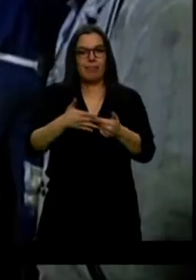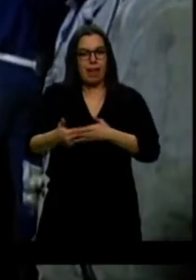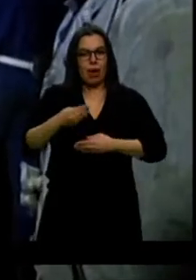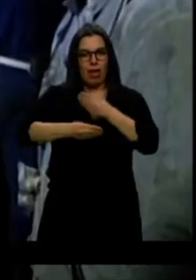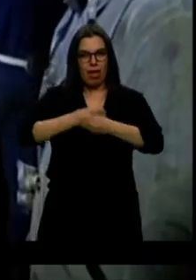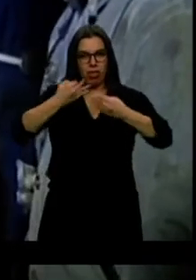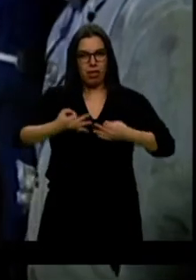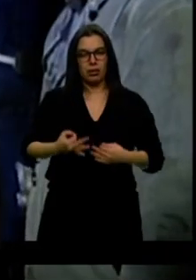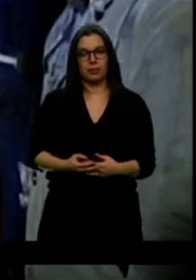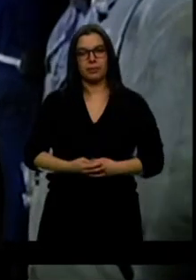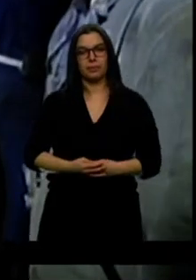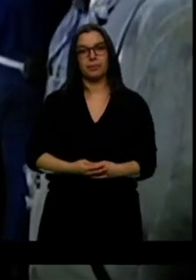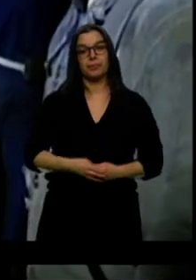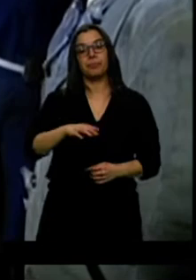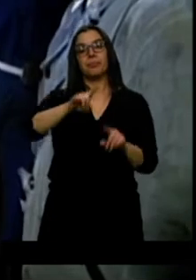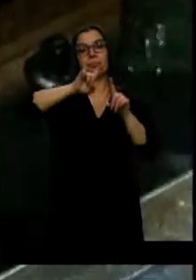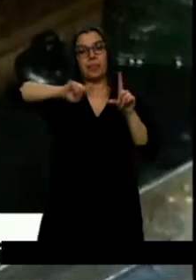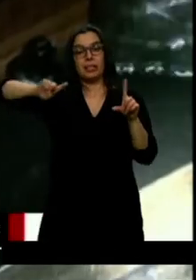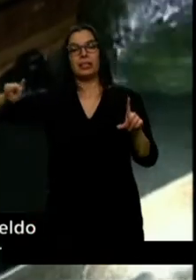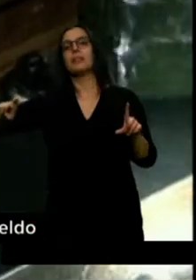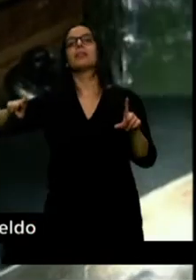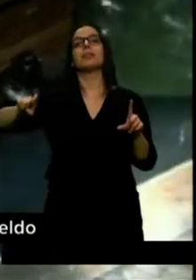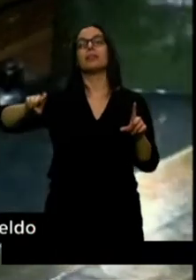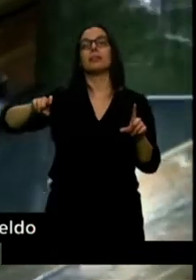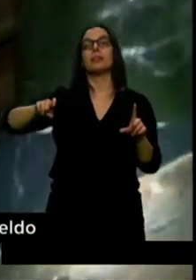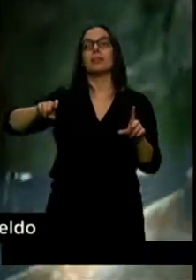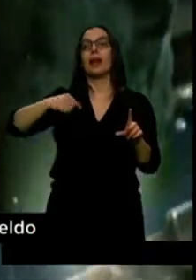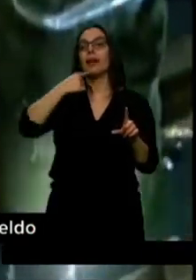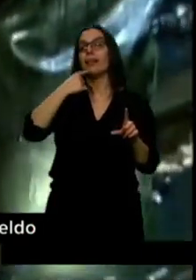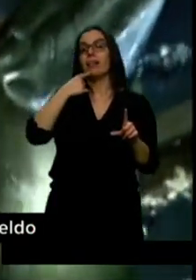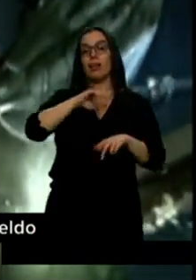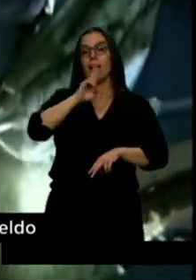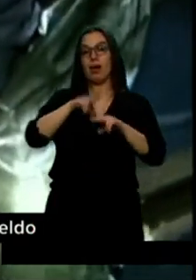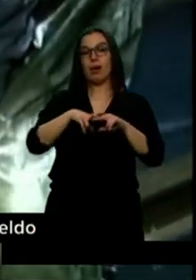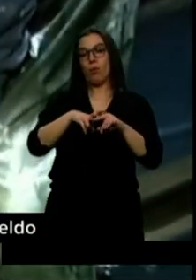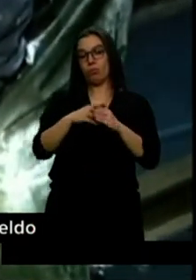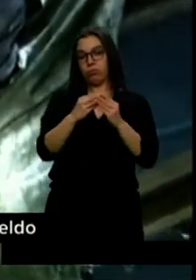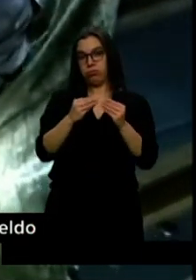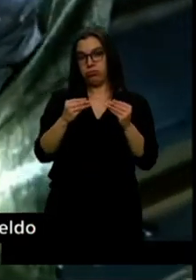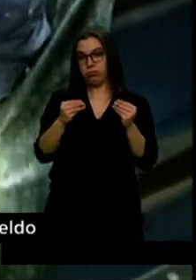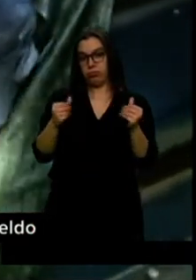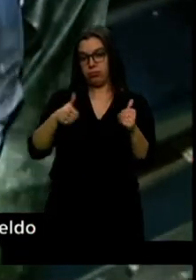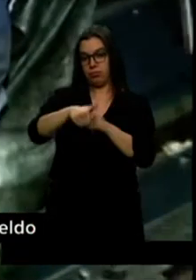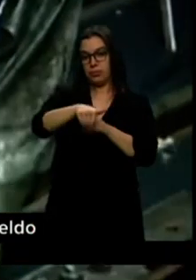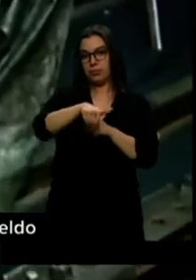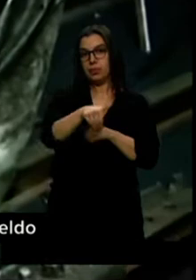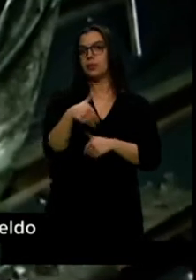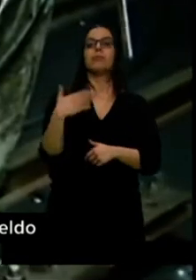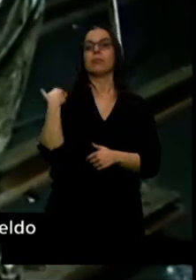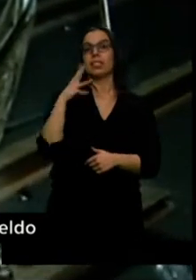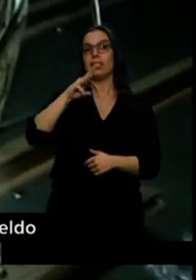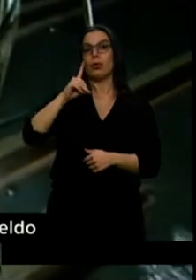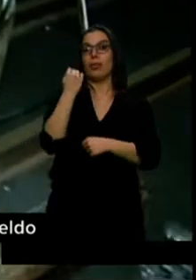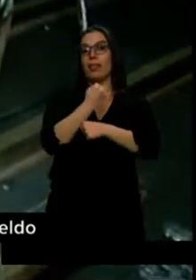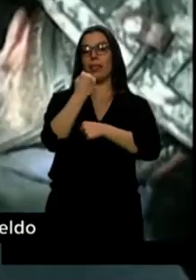En esas estadísticas desaparecerá prácticamente el sector del carbón tras el cierre, el pasado 31 de diciembre, de casi todas las minas. El gobierno